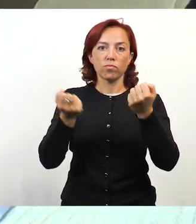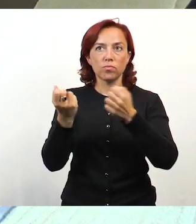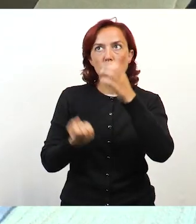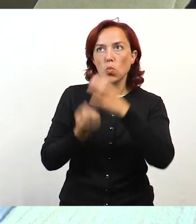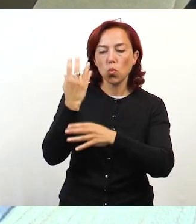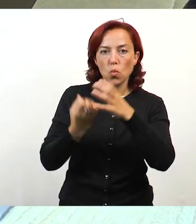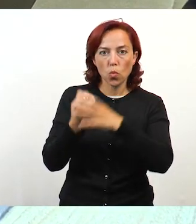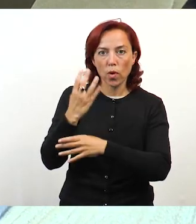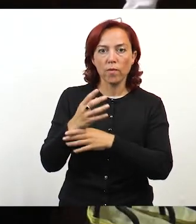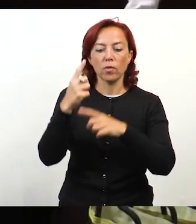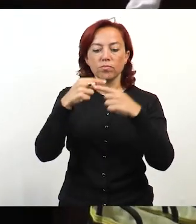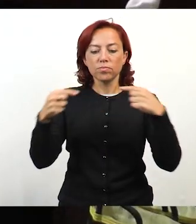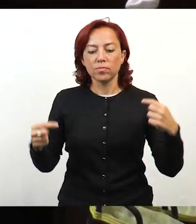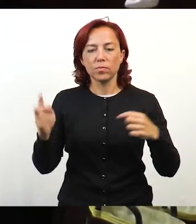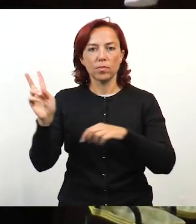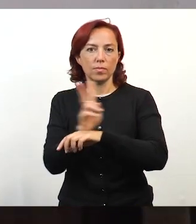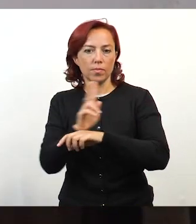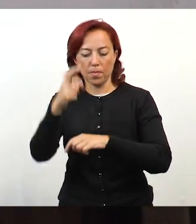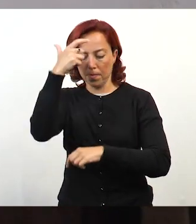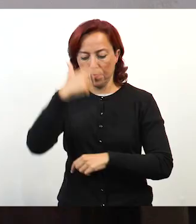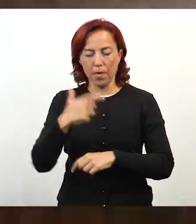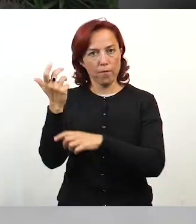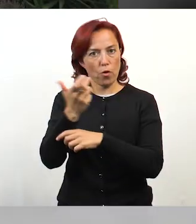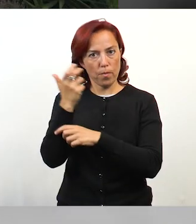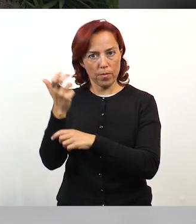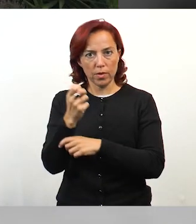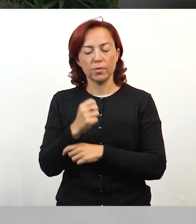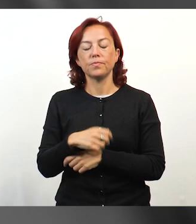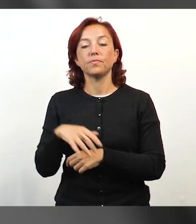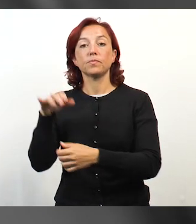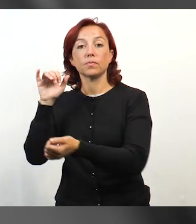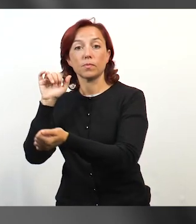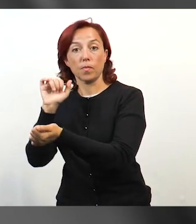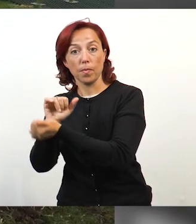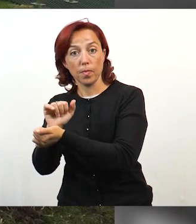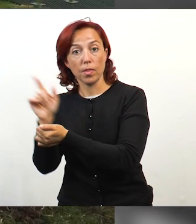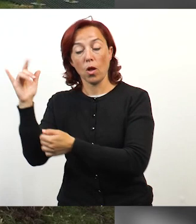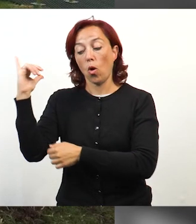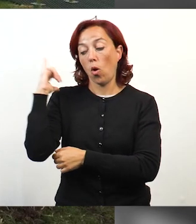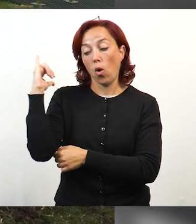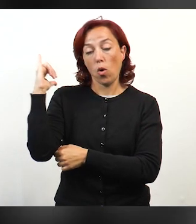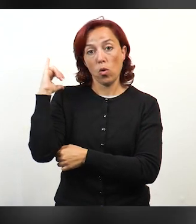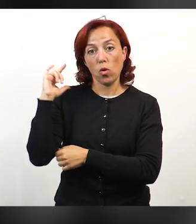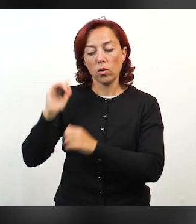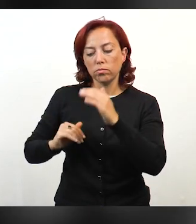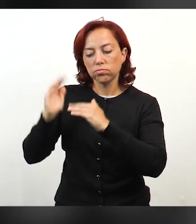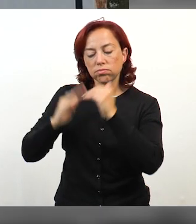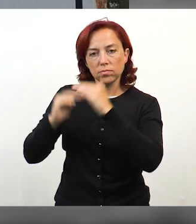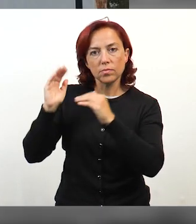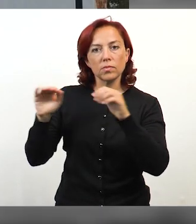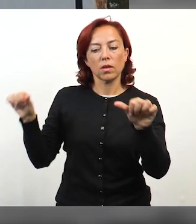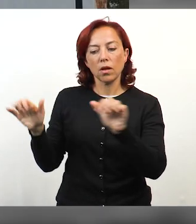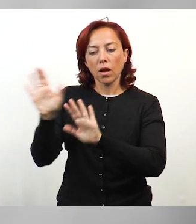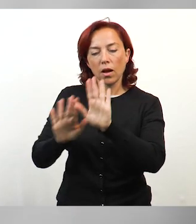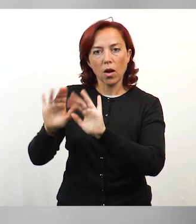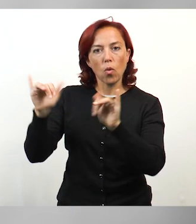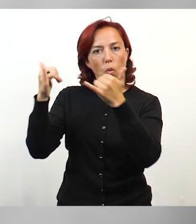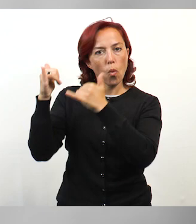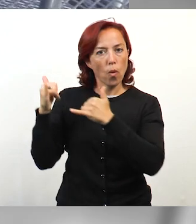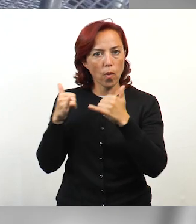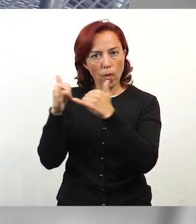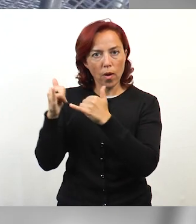de respuesta rápida y equipamientos de protección personal. Internos de la Unidad de Piedra de los Indios en Colonia construyeron juegos